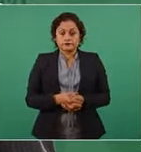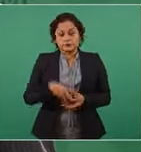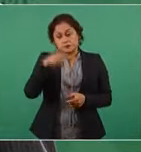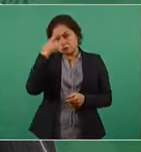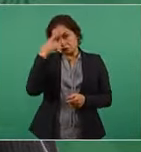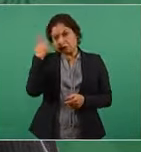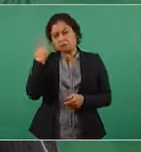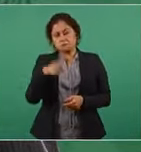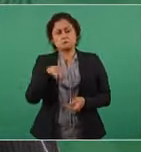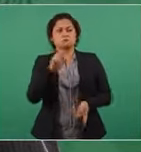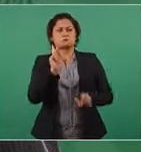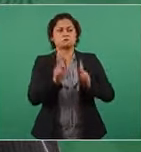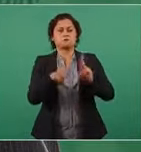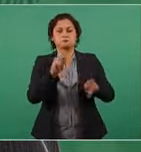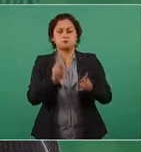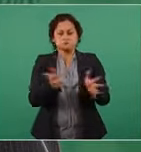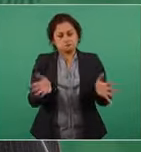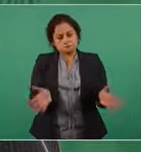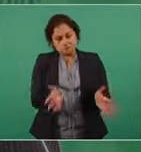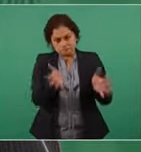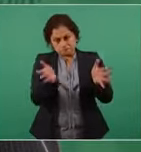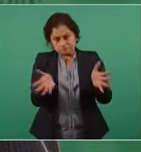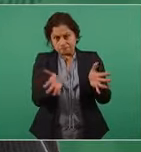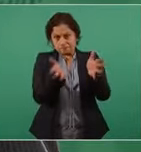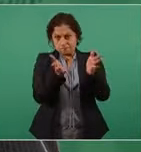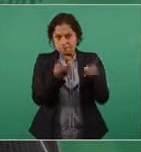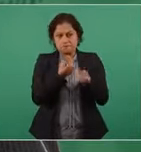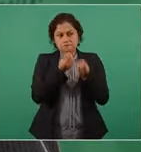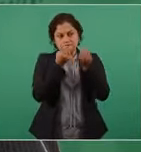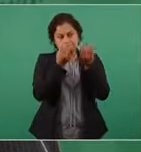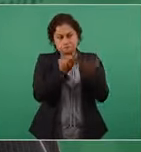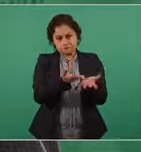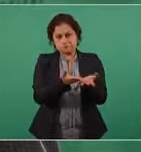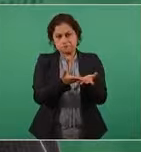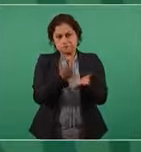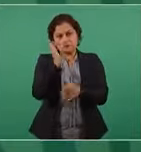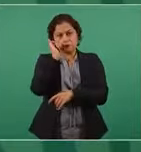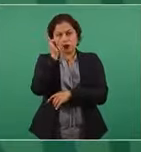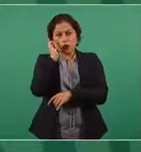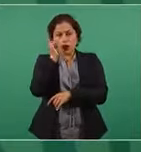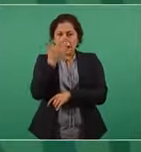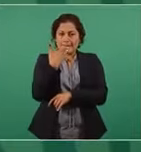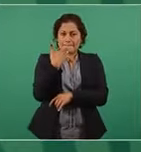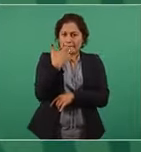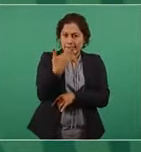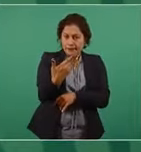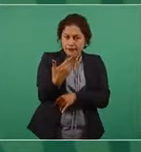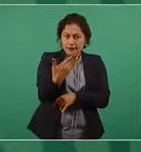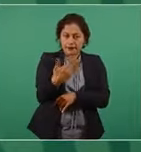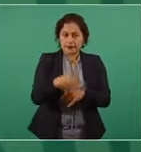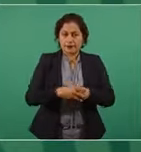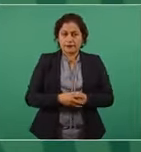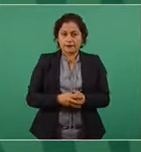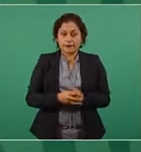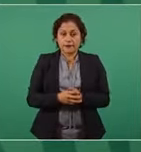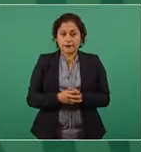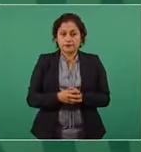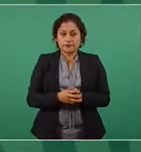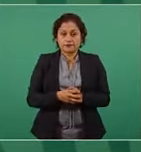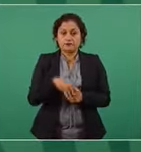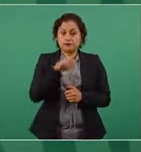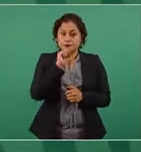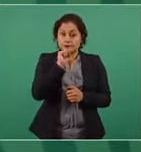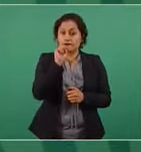para desearles que les vaya muy bien y también